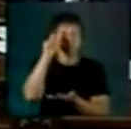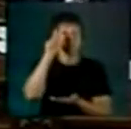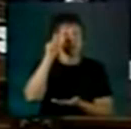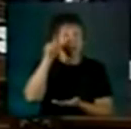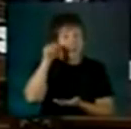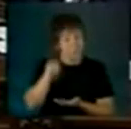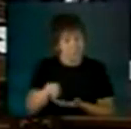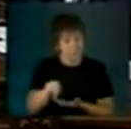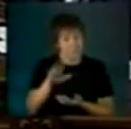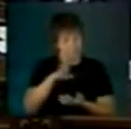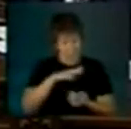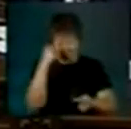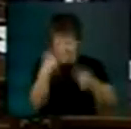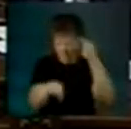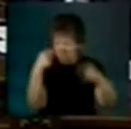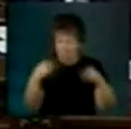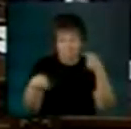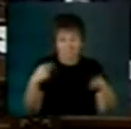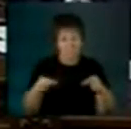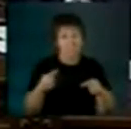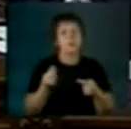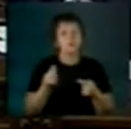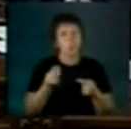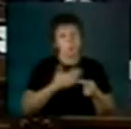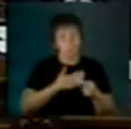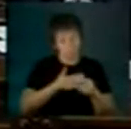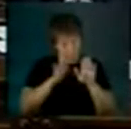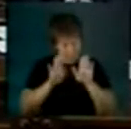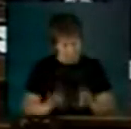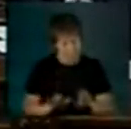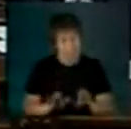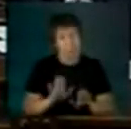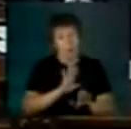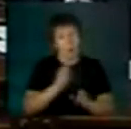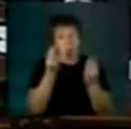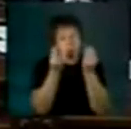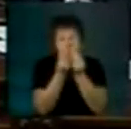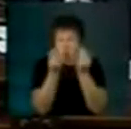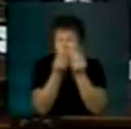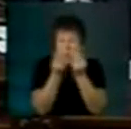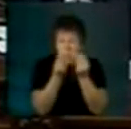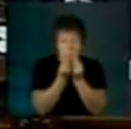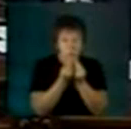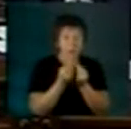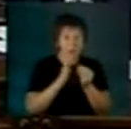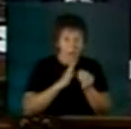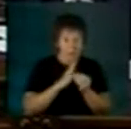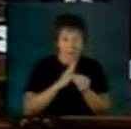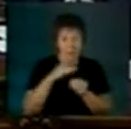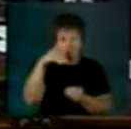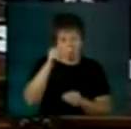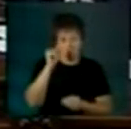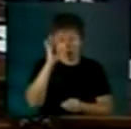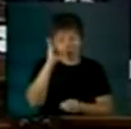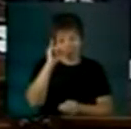predios de diferente propiedad o multipredial como se dice en la jerga